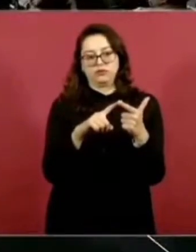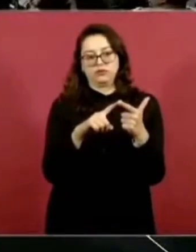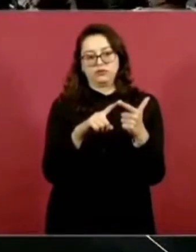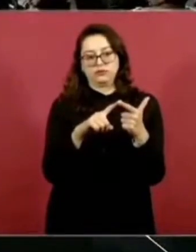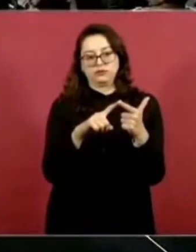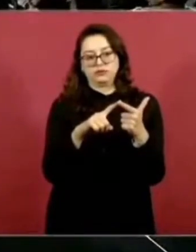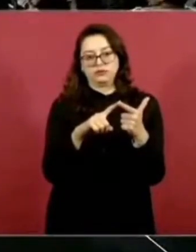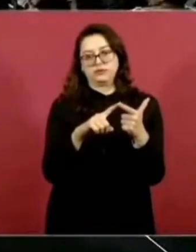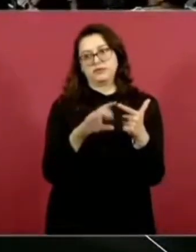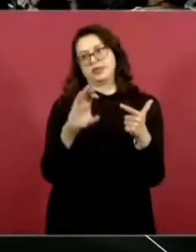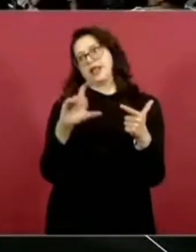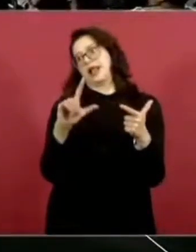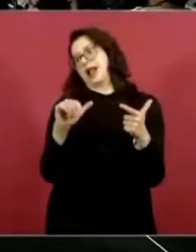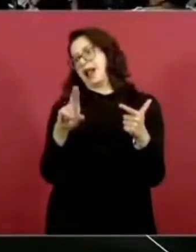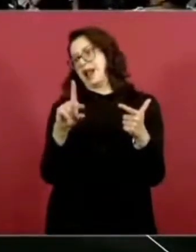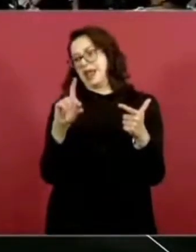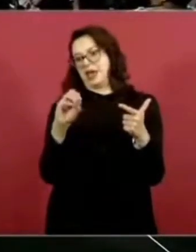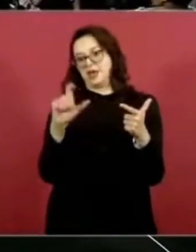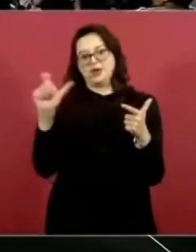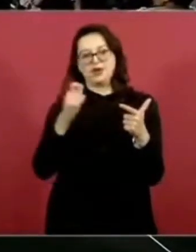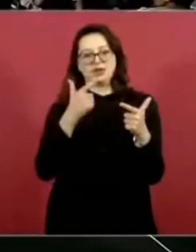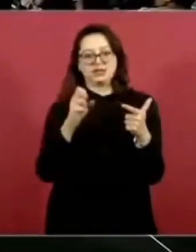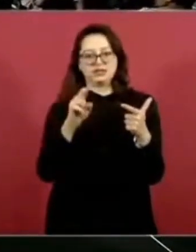Claudio X. González.